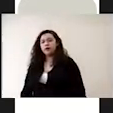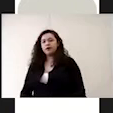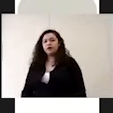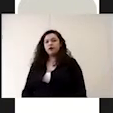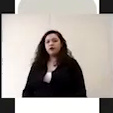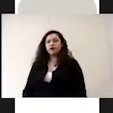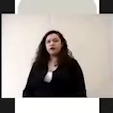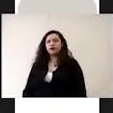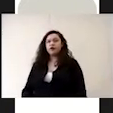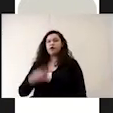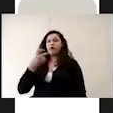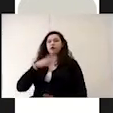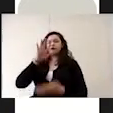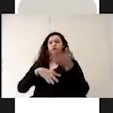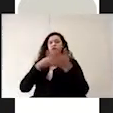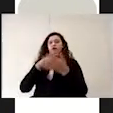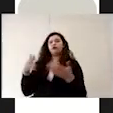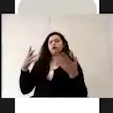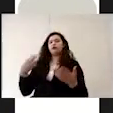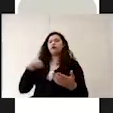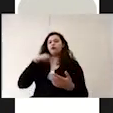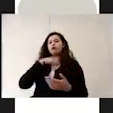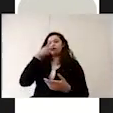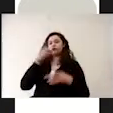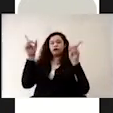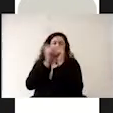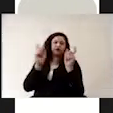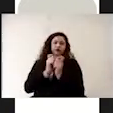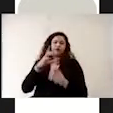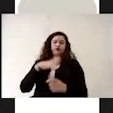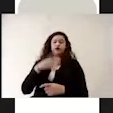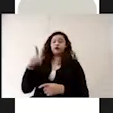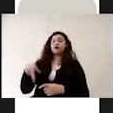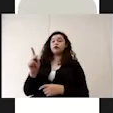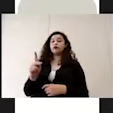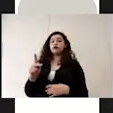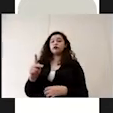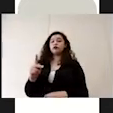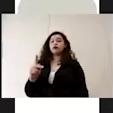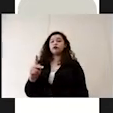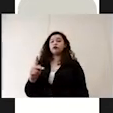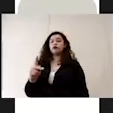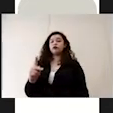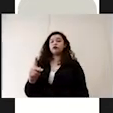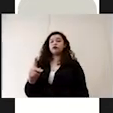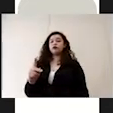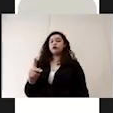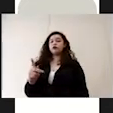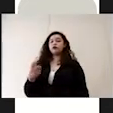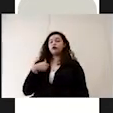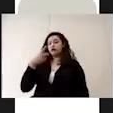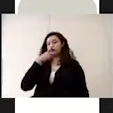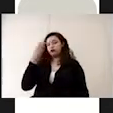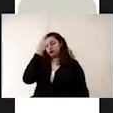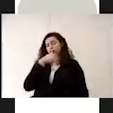Esta es una tabla que resume lo que les acabo de decir pero igual hago hincapié que hay que revisar